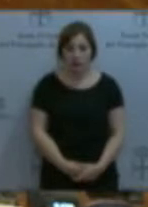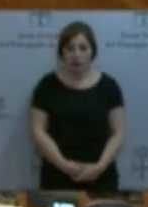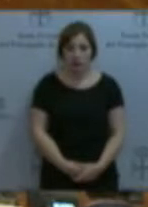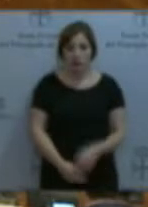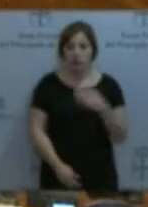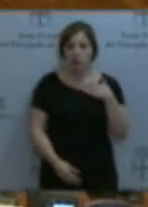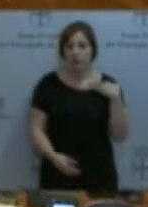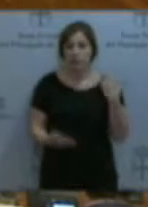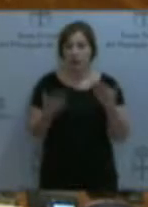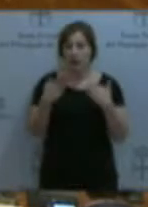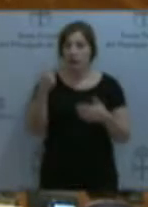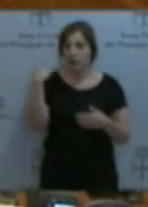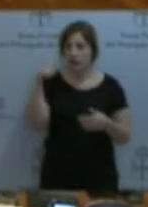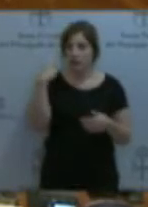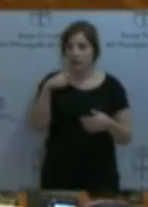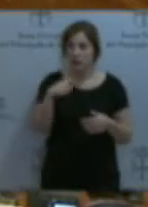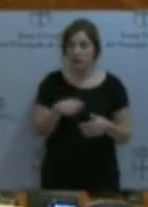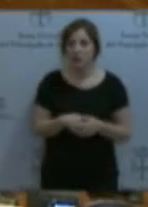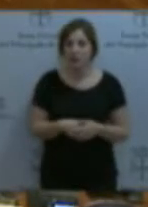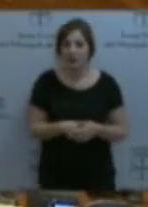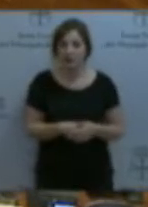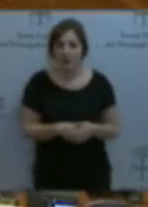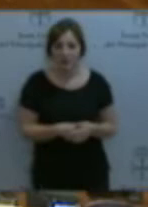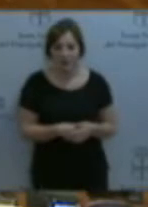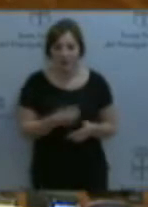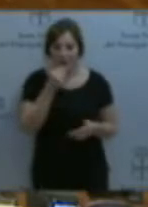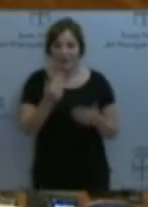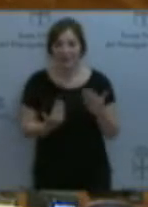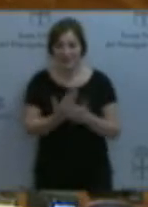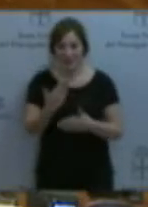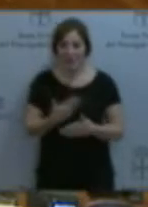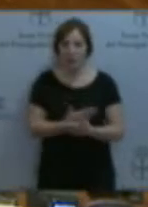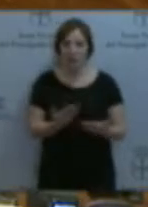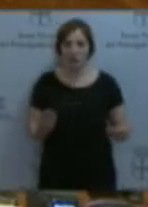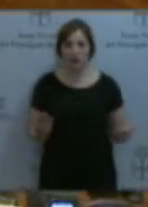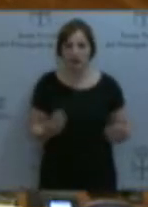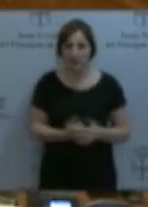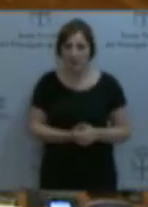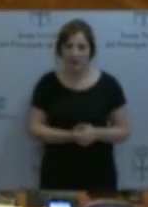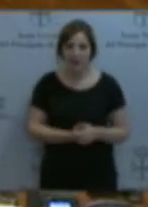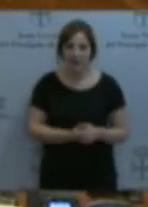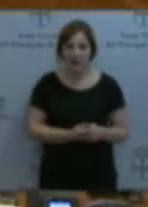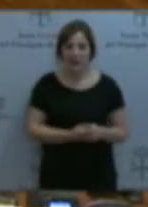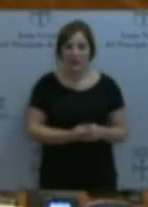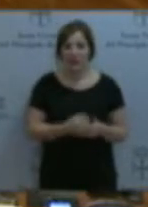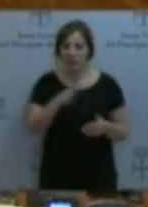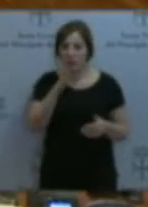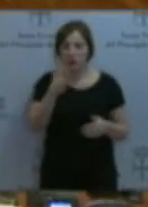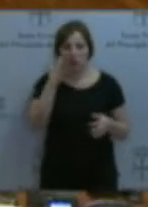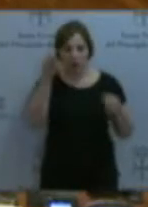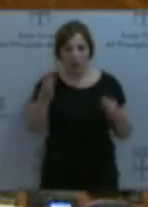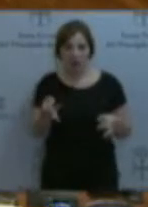Gracias, señor presidente. Bueno, con esta propuesta tenemos bastantes dudas de la credibilidad